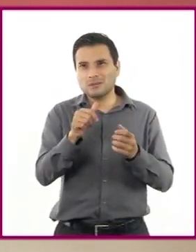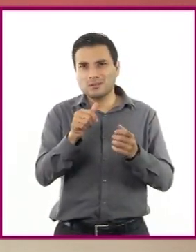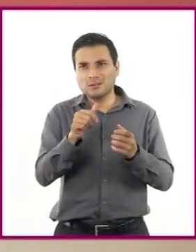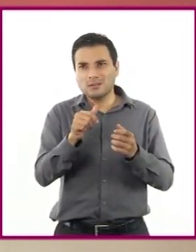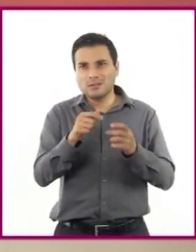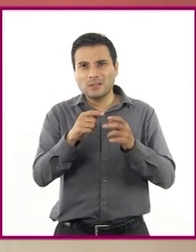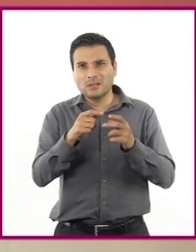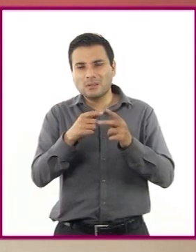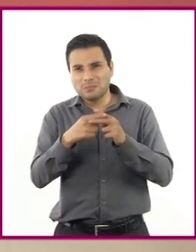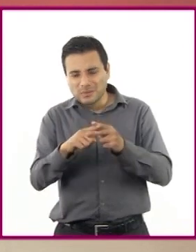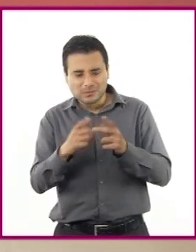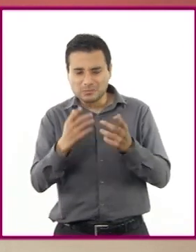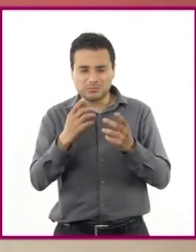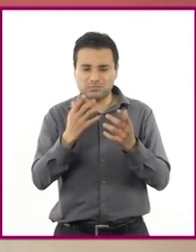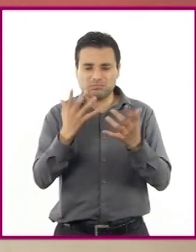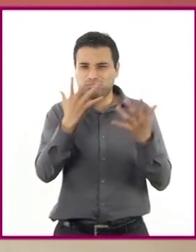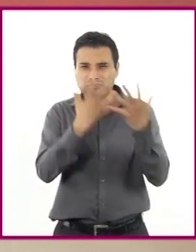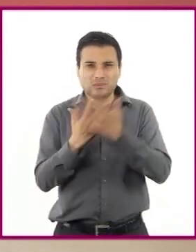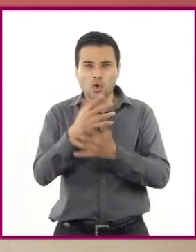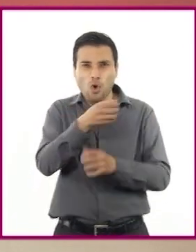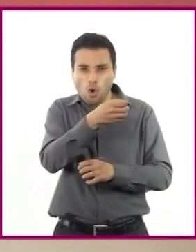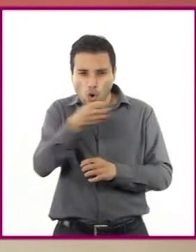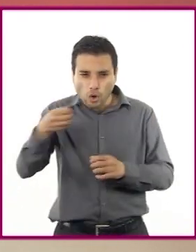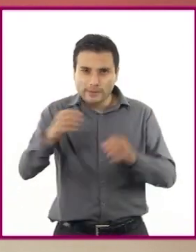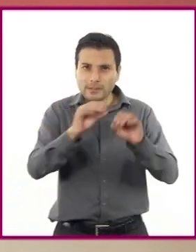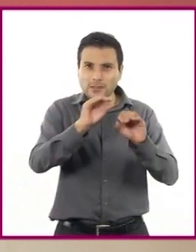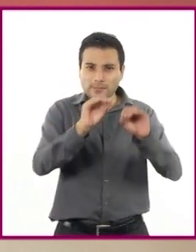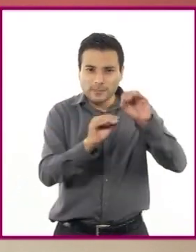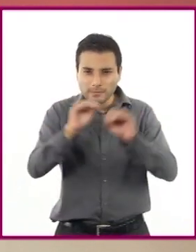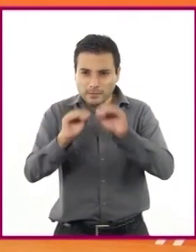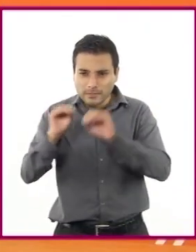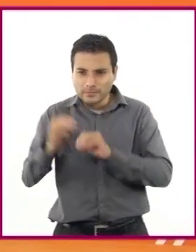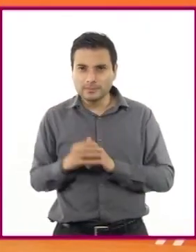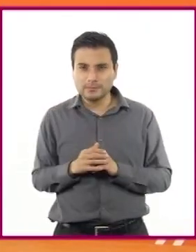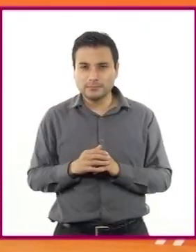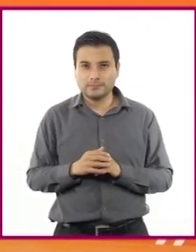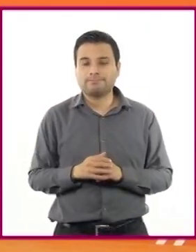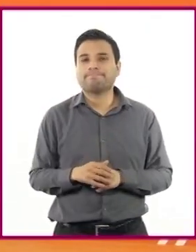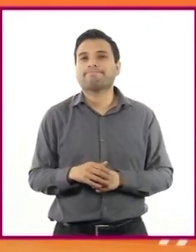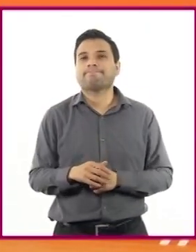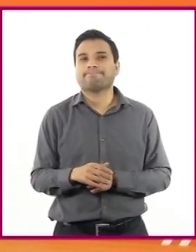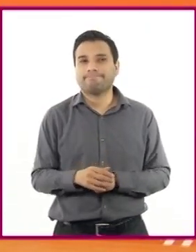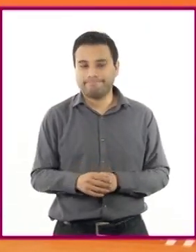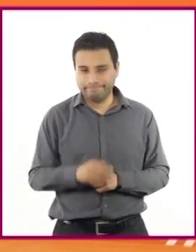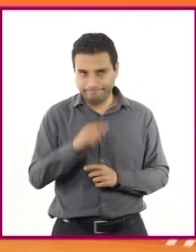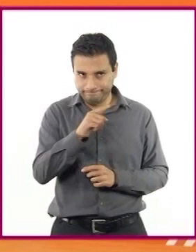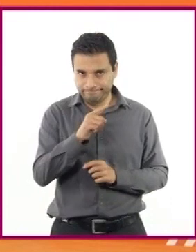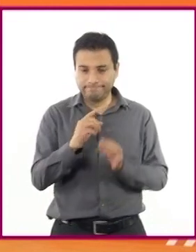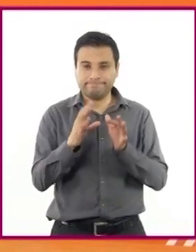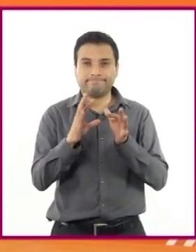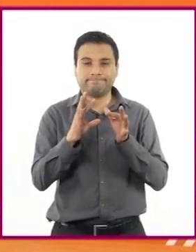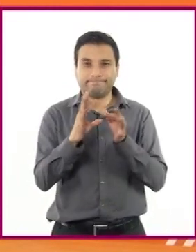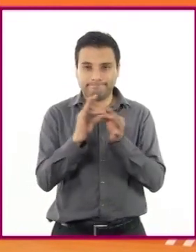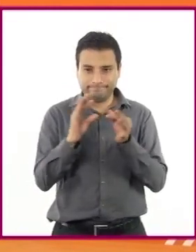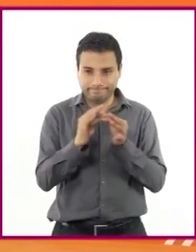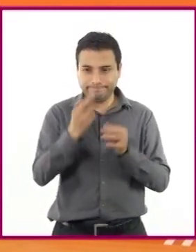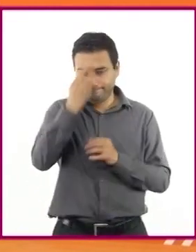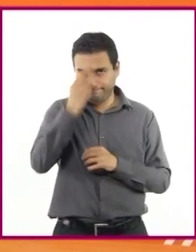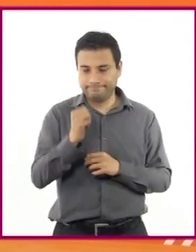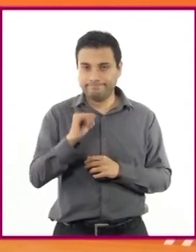Pareciera que narran la historia sin un orden cronológico. Tu observación es muy oportuna.